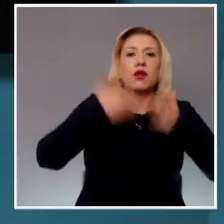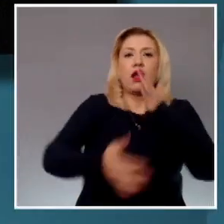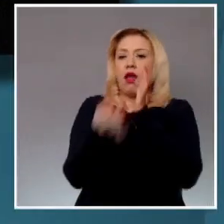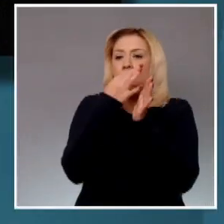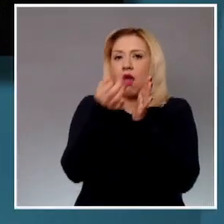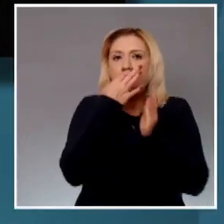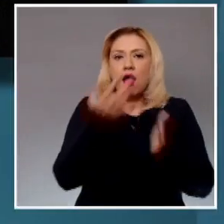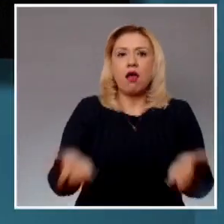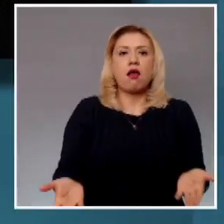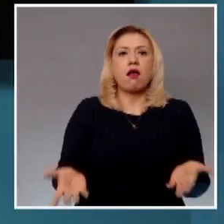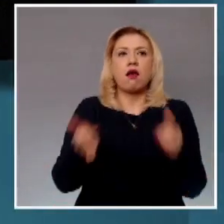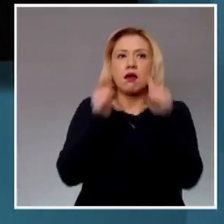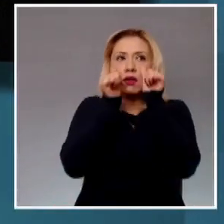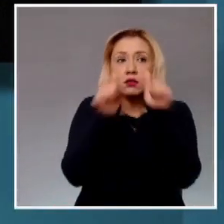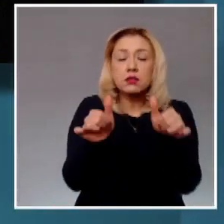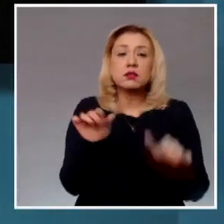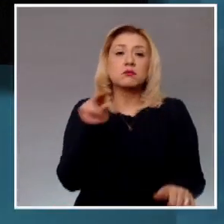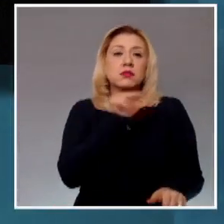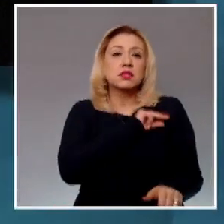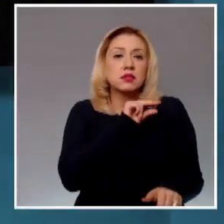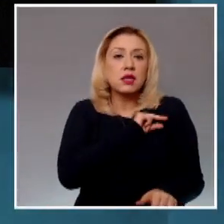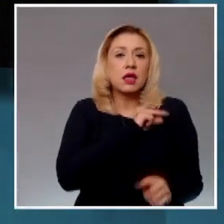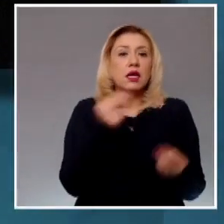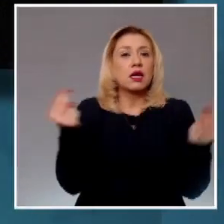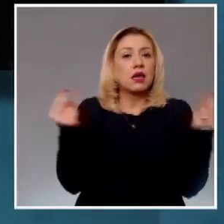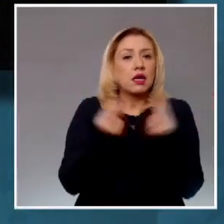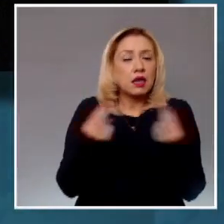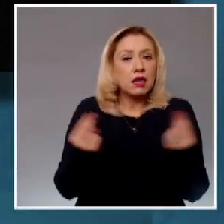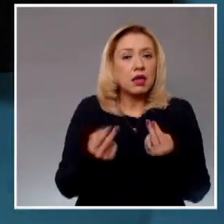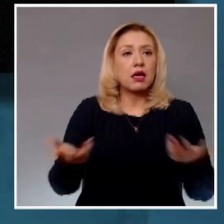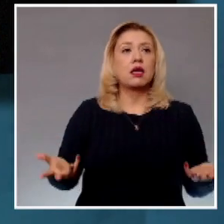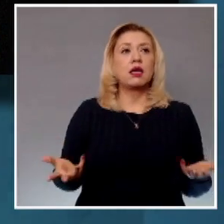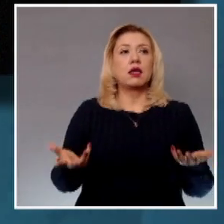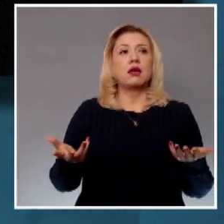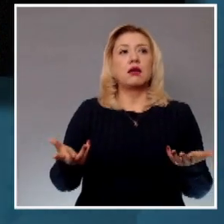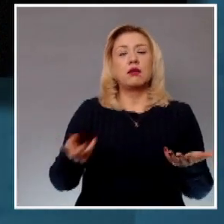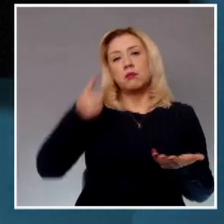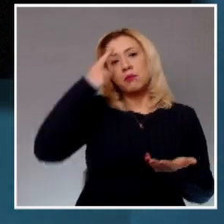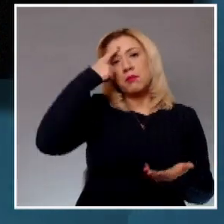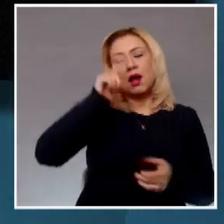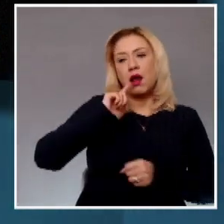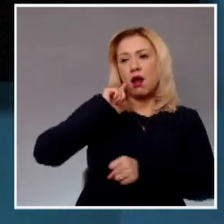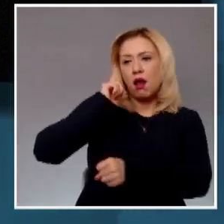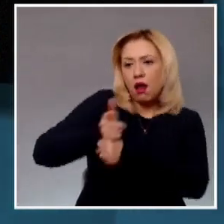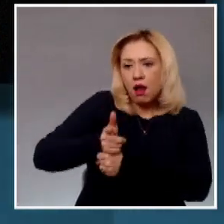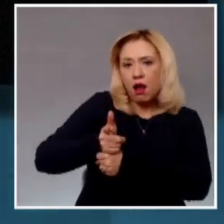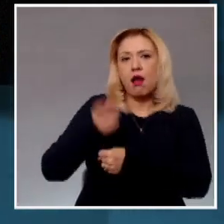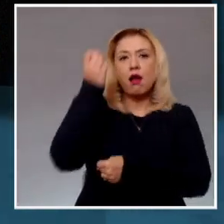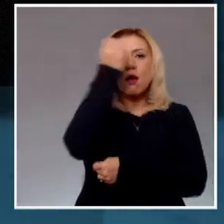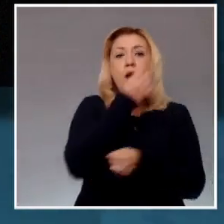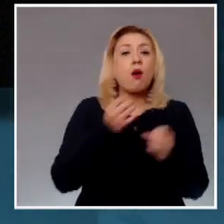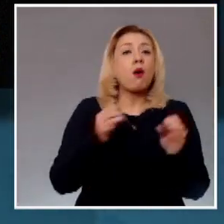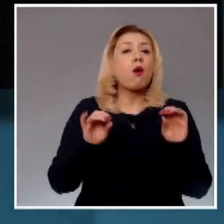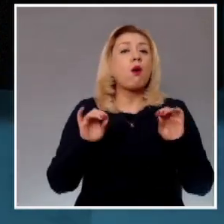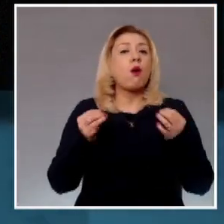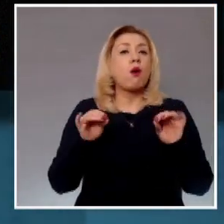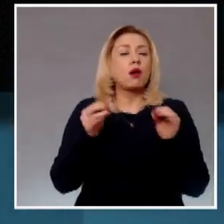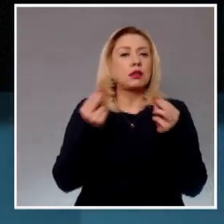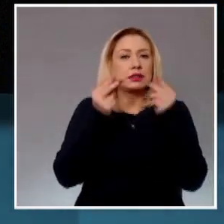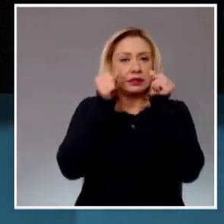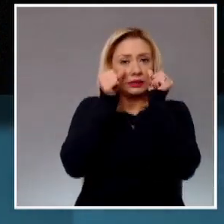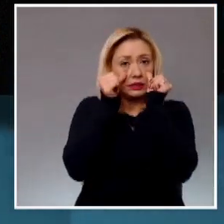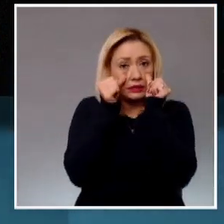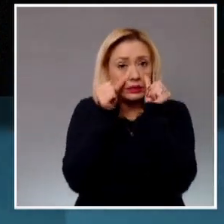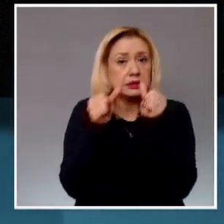especializada los medicamentos y programas de diagnóstico integral que garanticen la atención sostenida de las